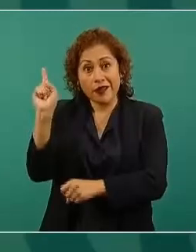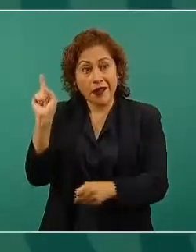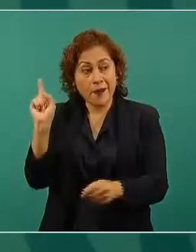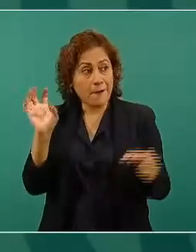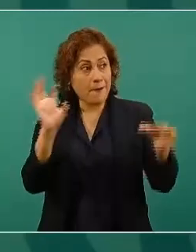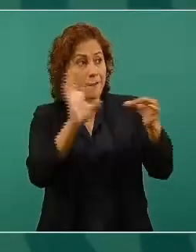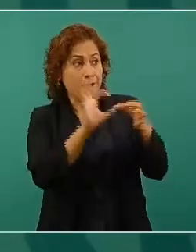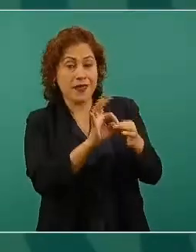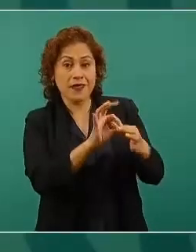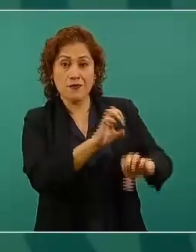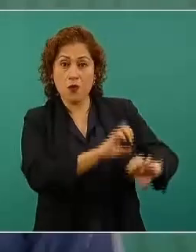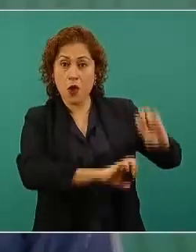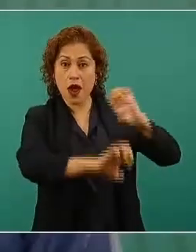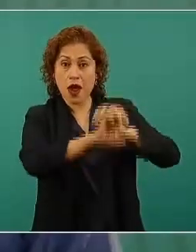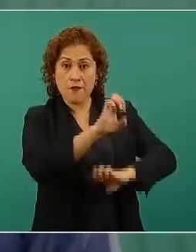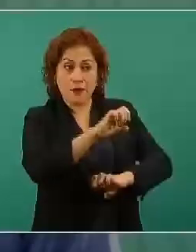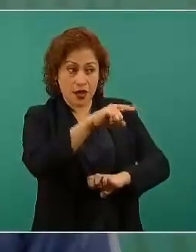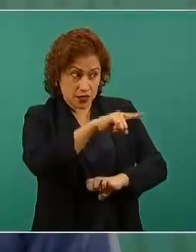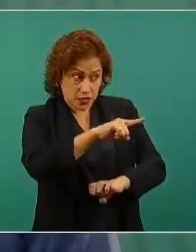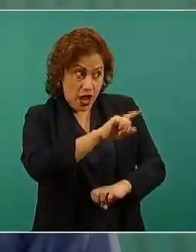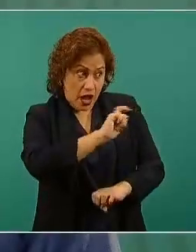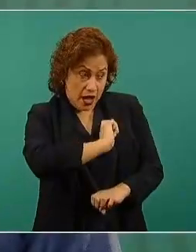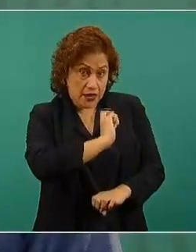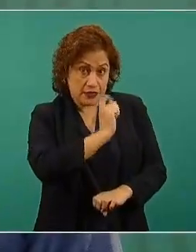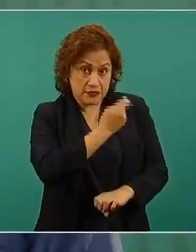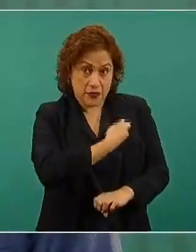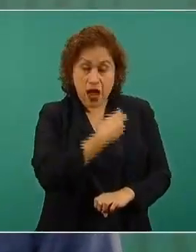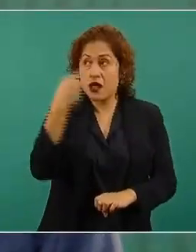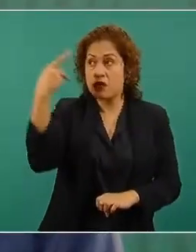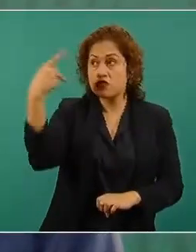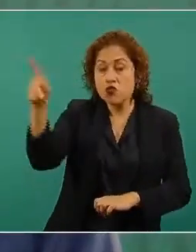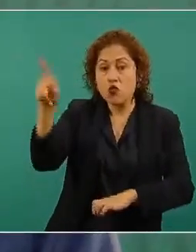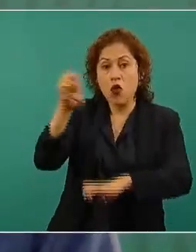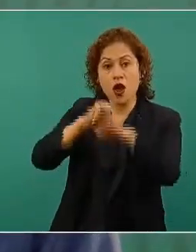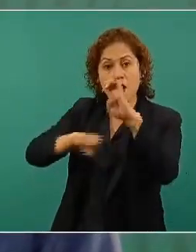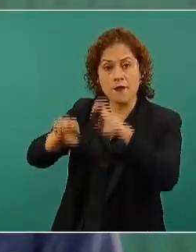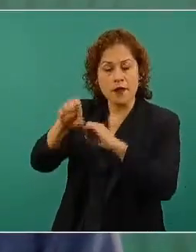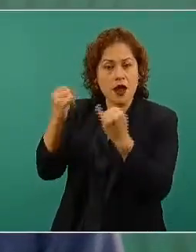de España que antes